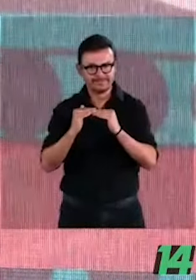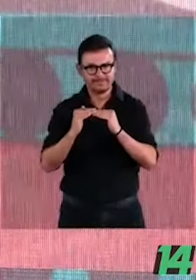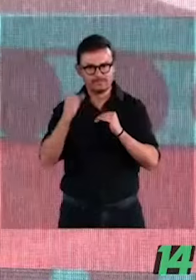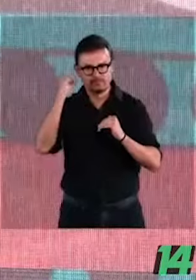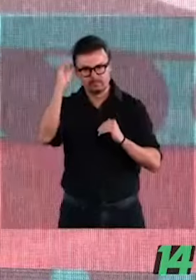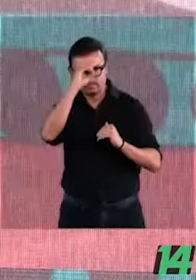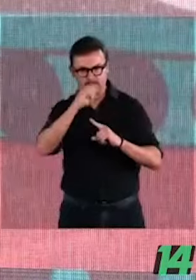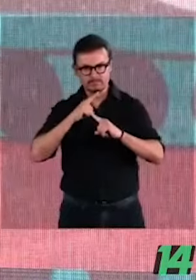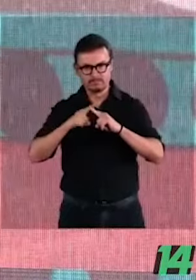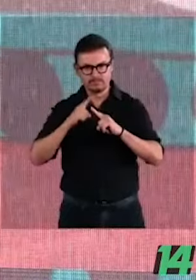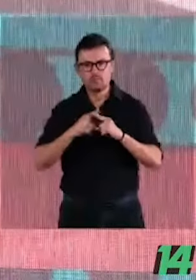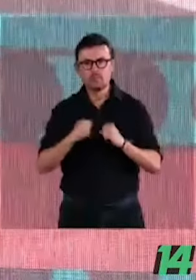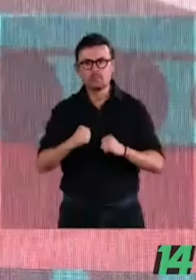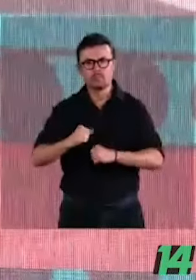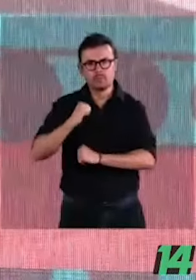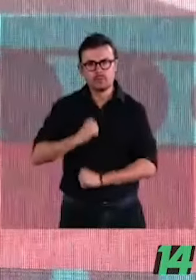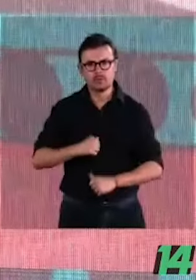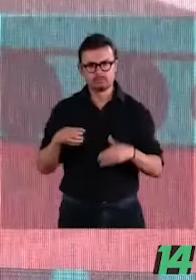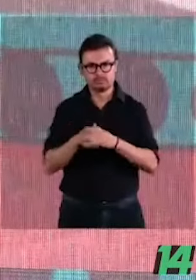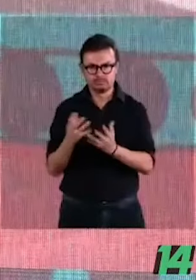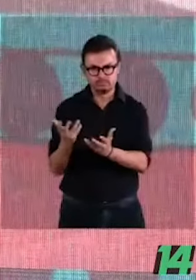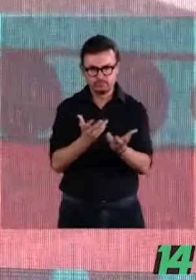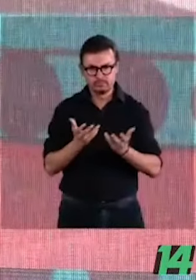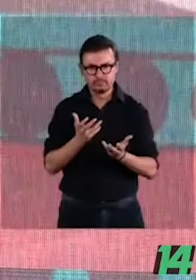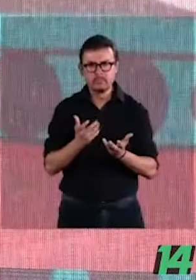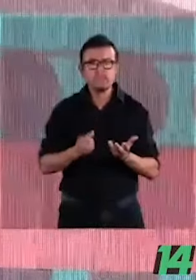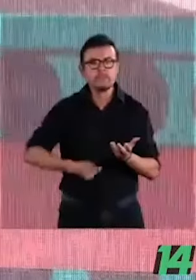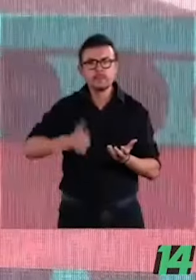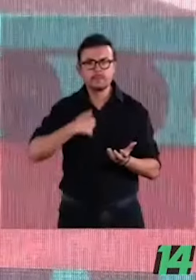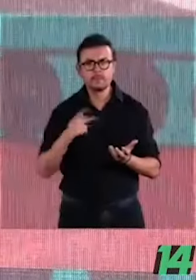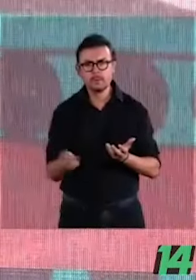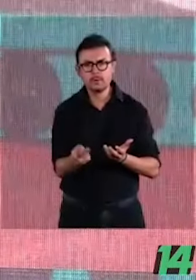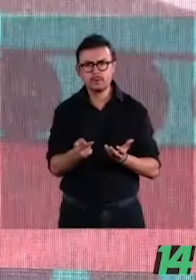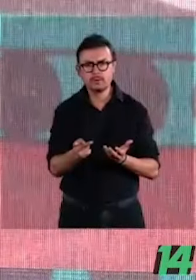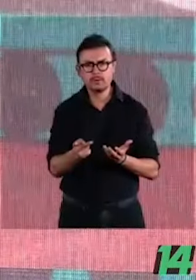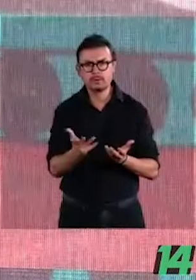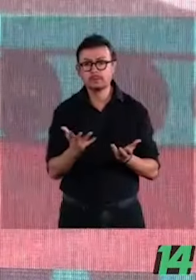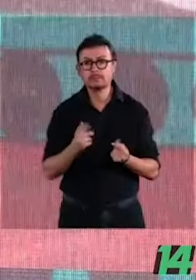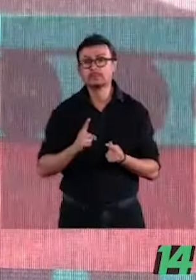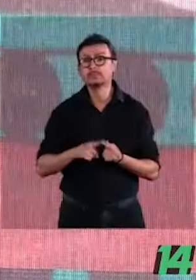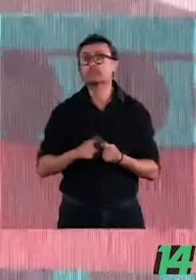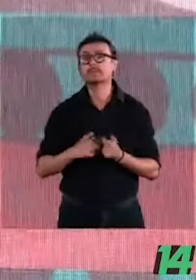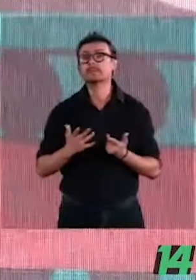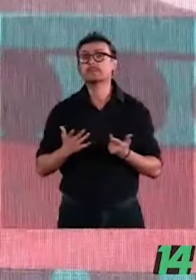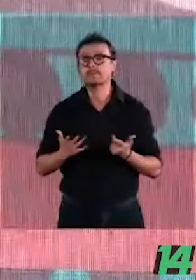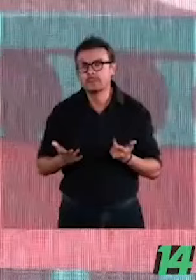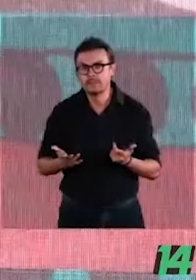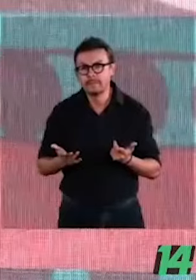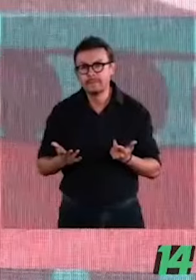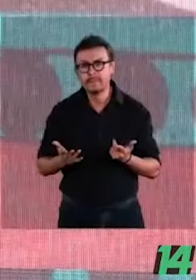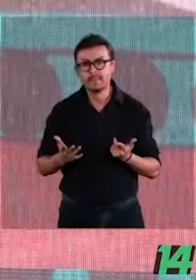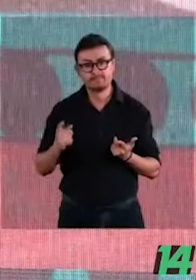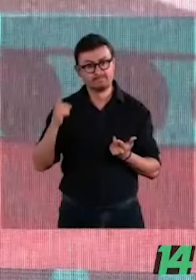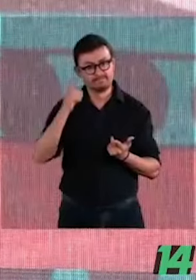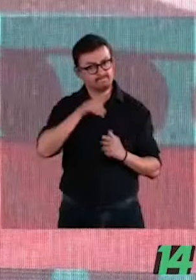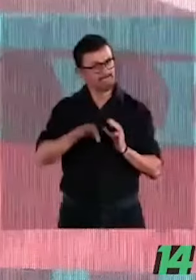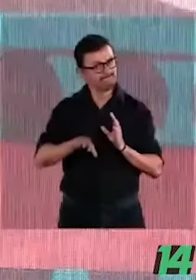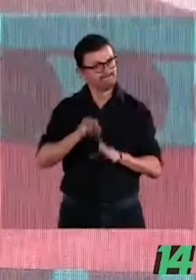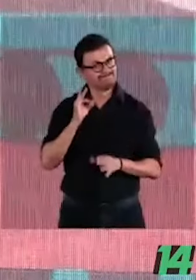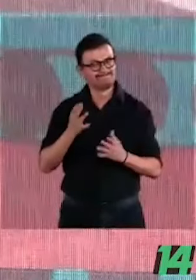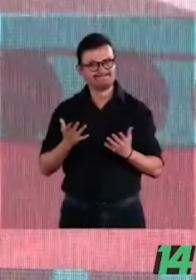división de poderes. Entonces, la primera pregunta corresponde, que estuvo difícil la selección, pueden imaginar,